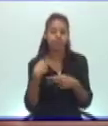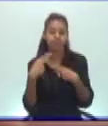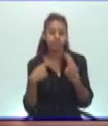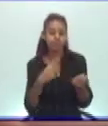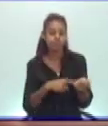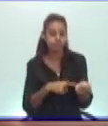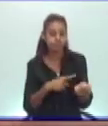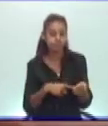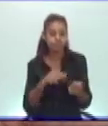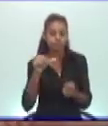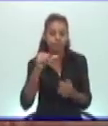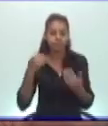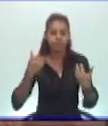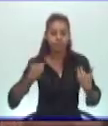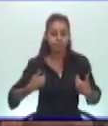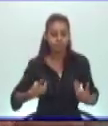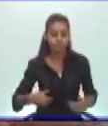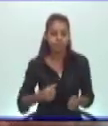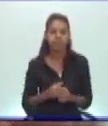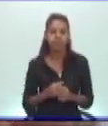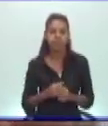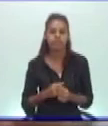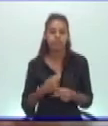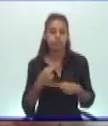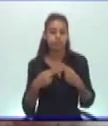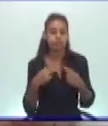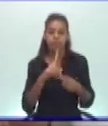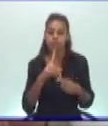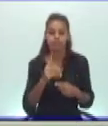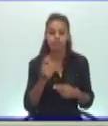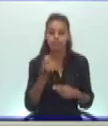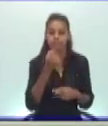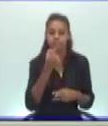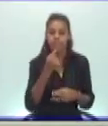para el organismo cuando se utilizan con fines no médicos.